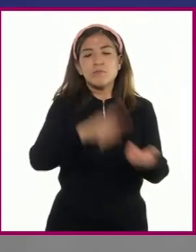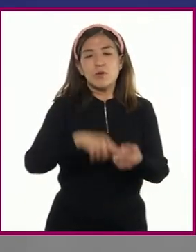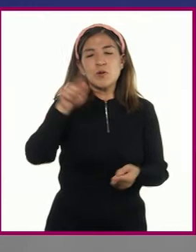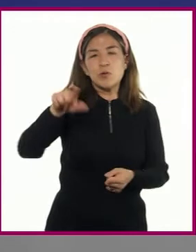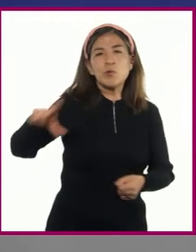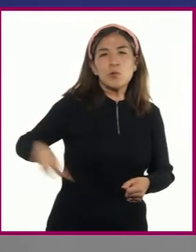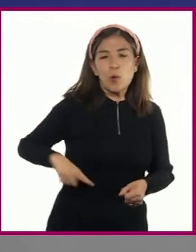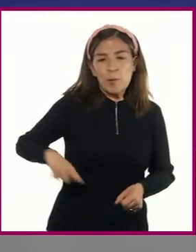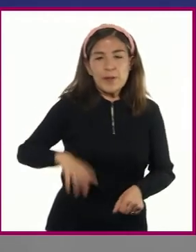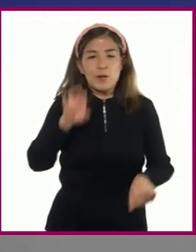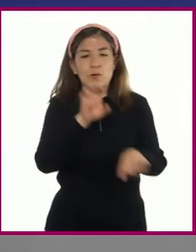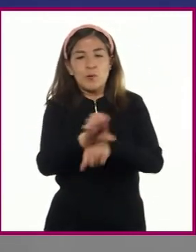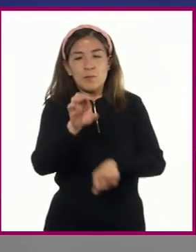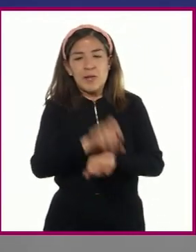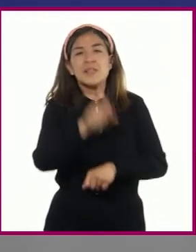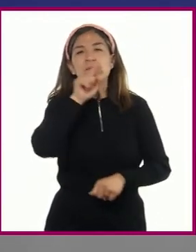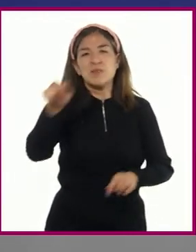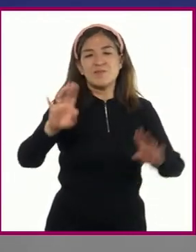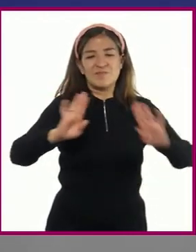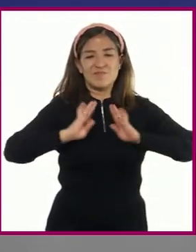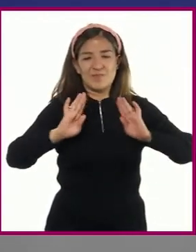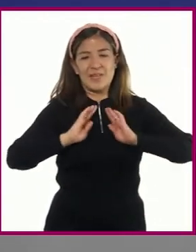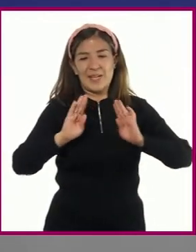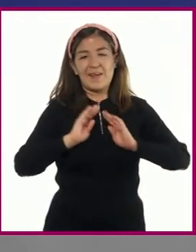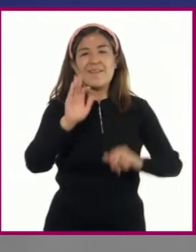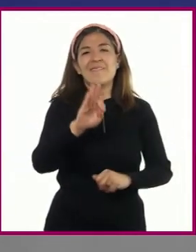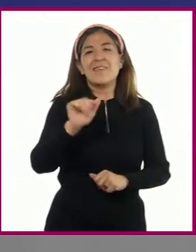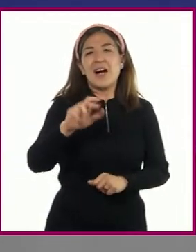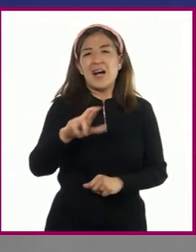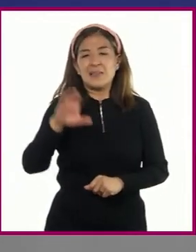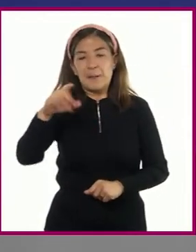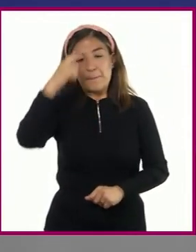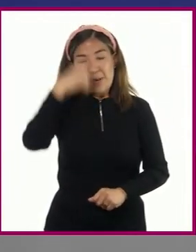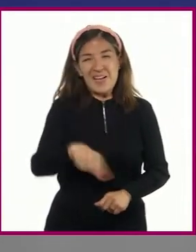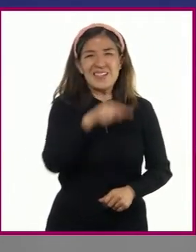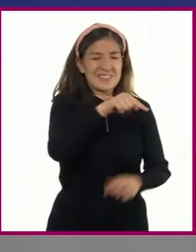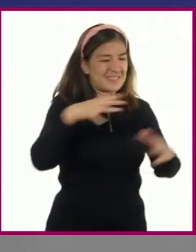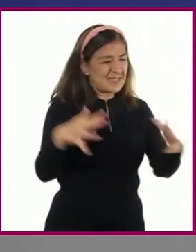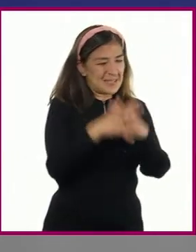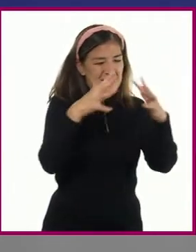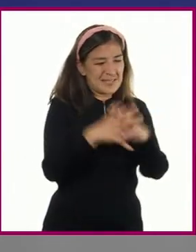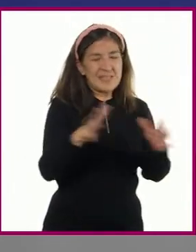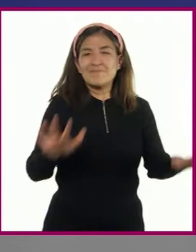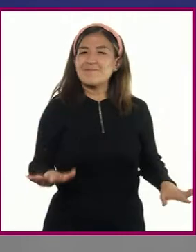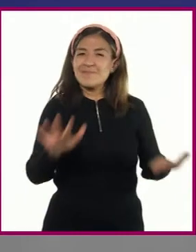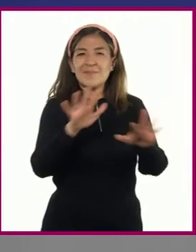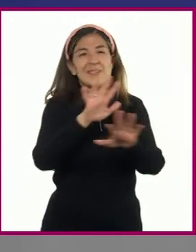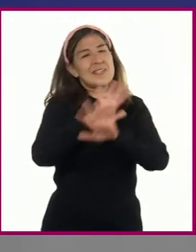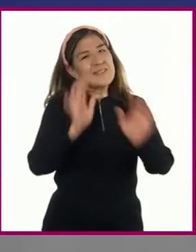gobierno colombiano y las FARC para pasar de la guerra a la paz?